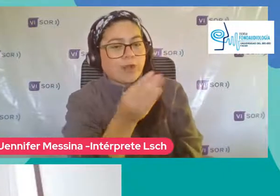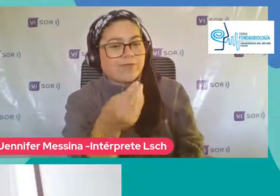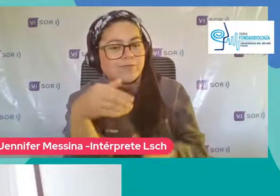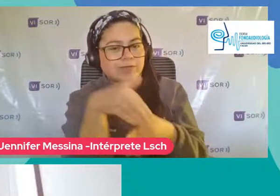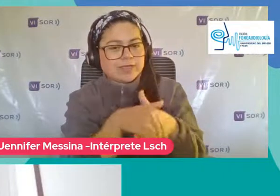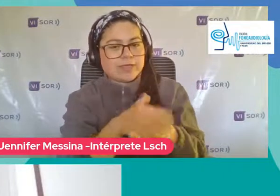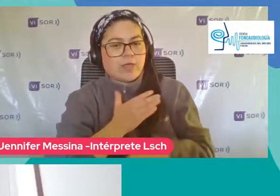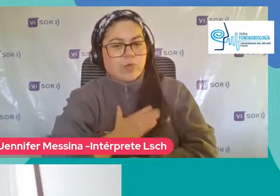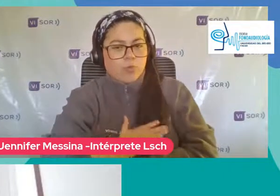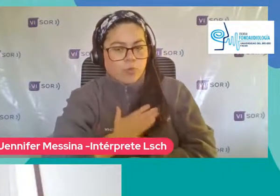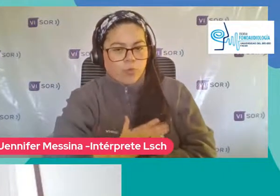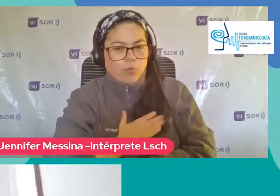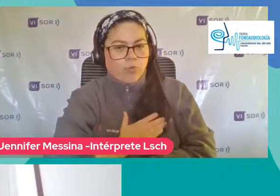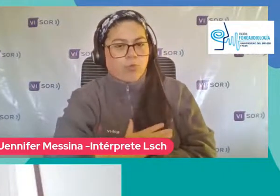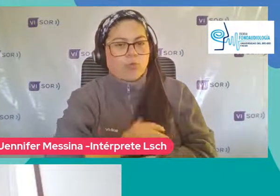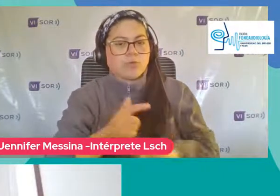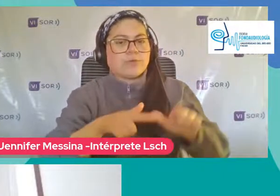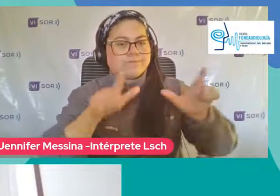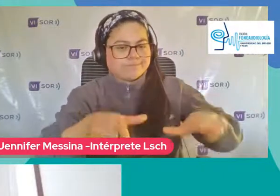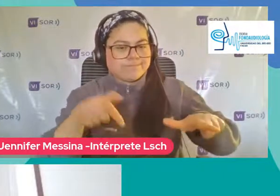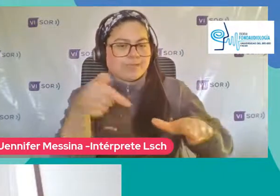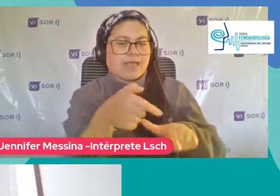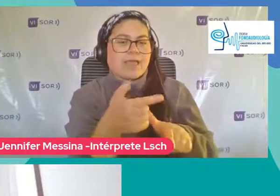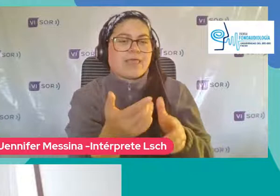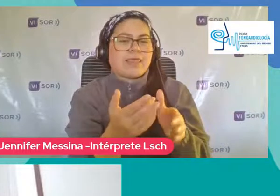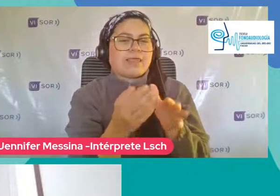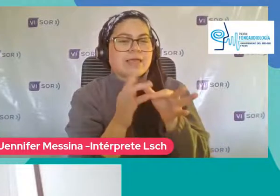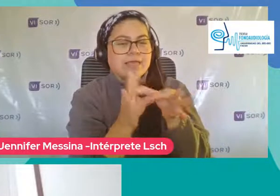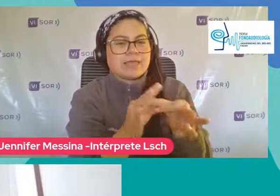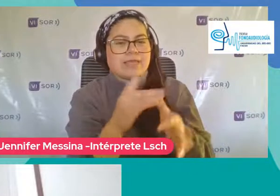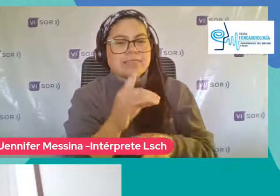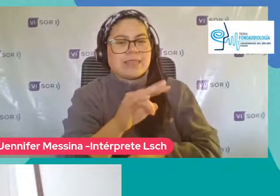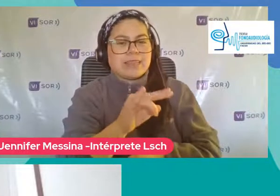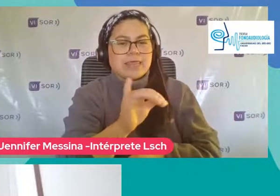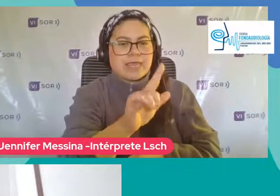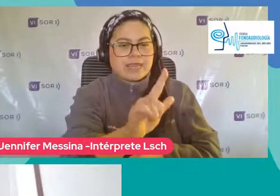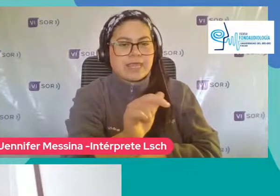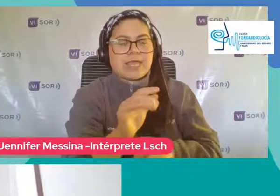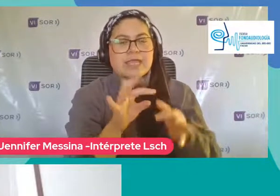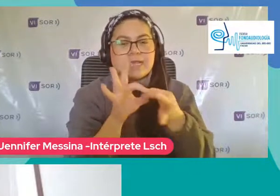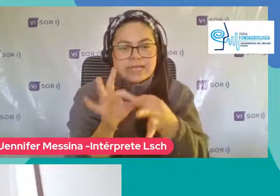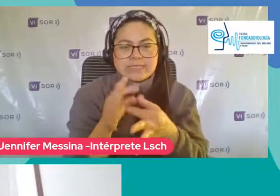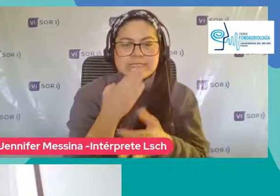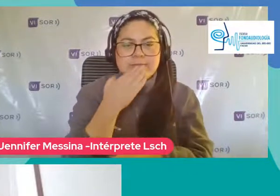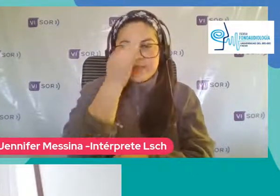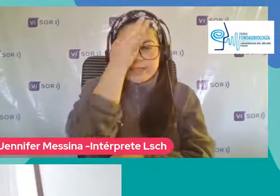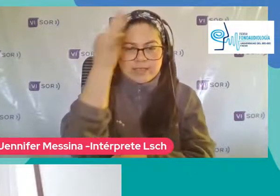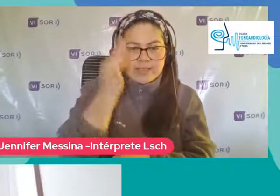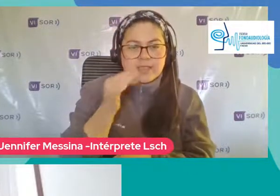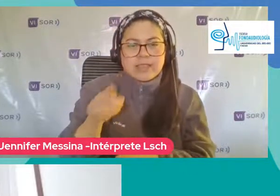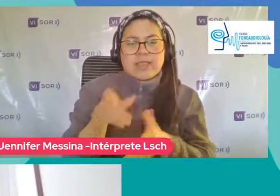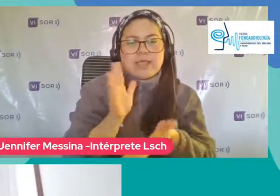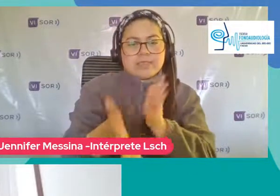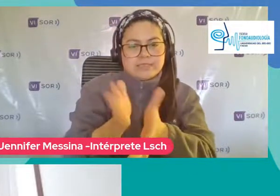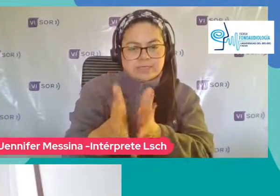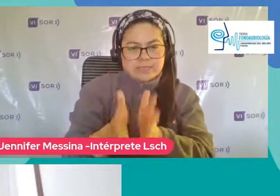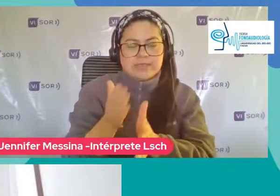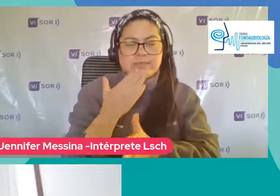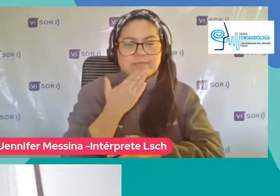Estar acá Daniel Muchas gracias Por la presentación Gracias a Jennifer Que está en el lenguaje De señas Ahí